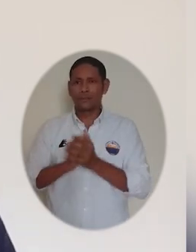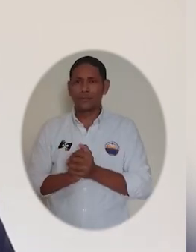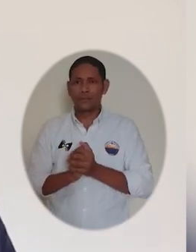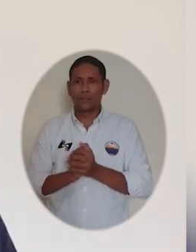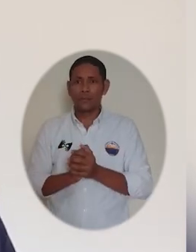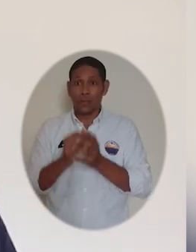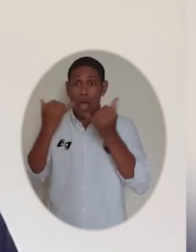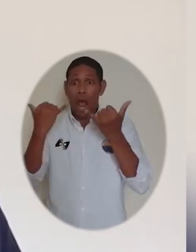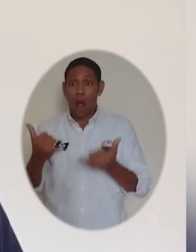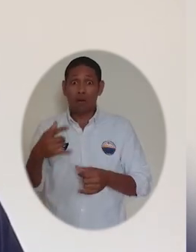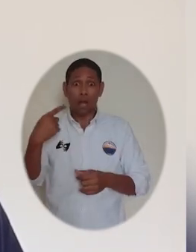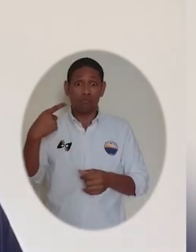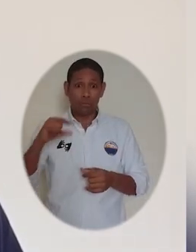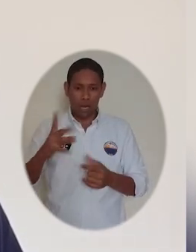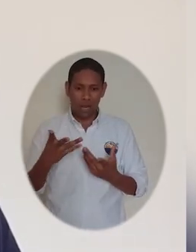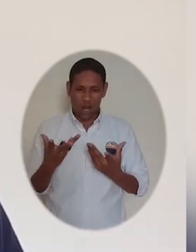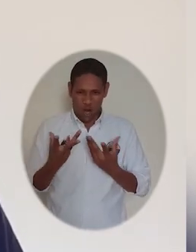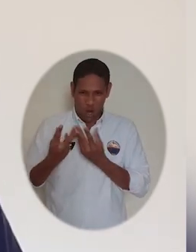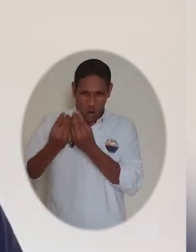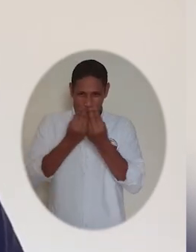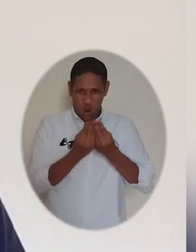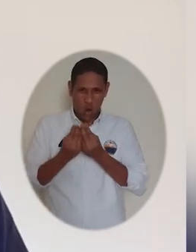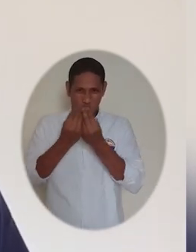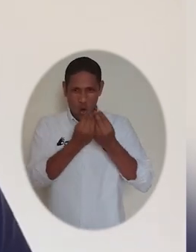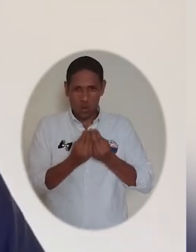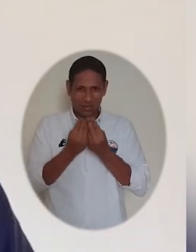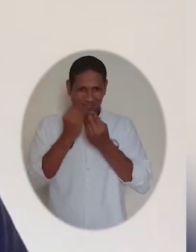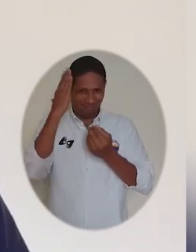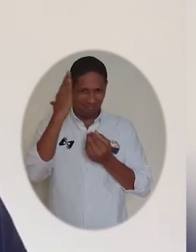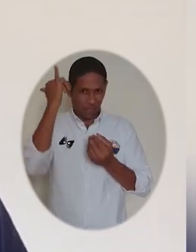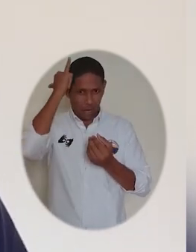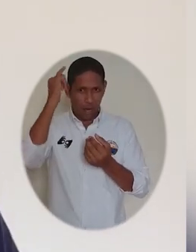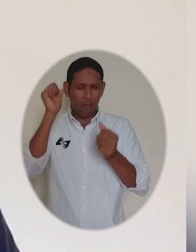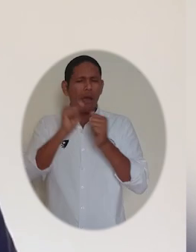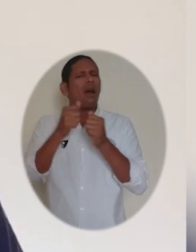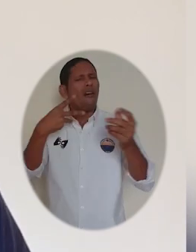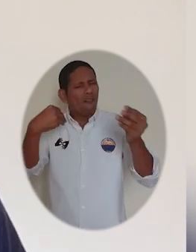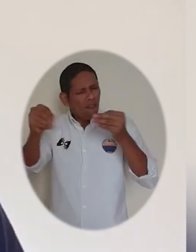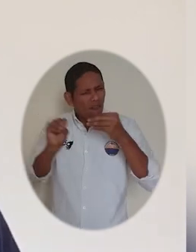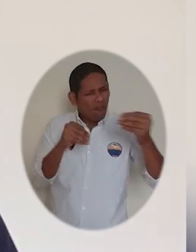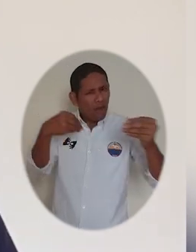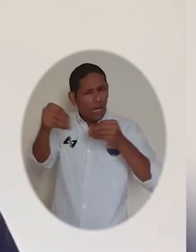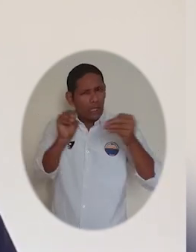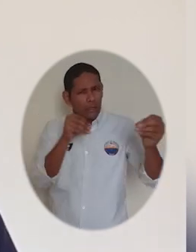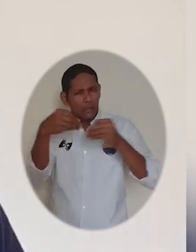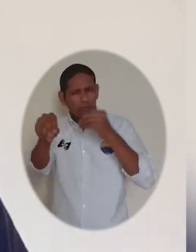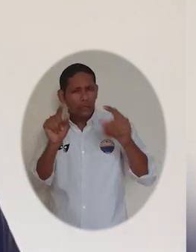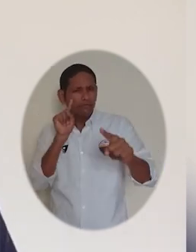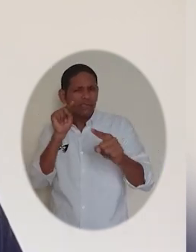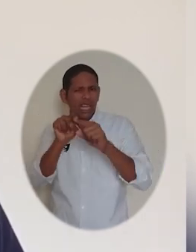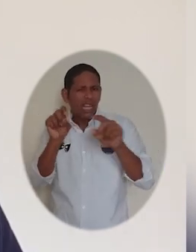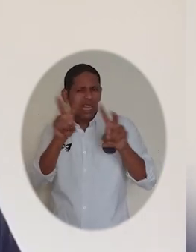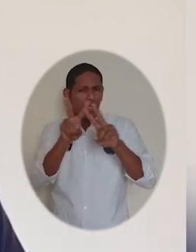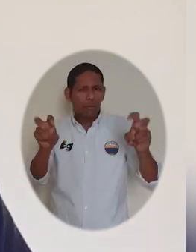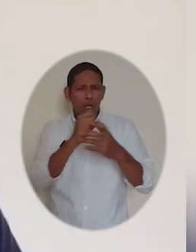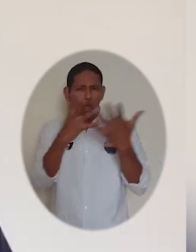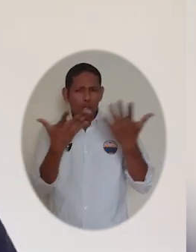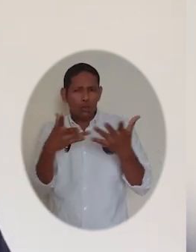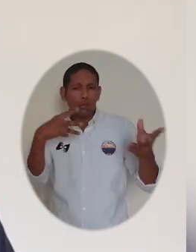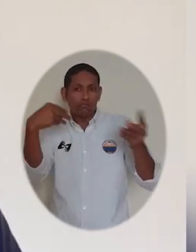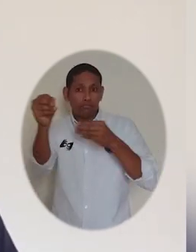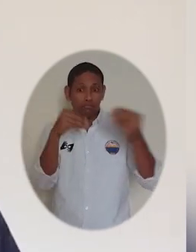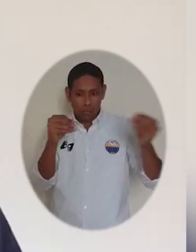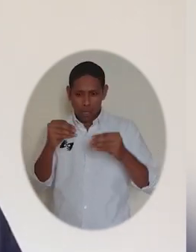educación y de evaluación diferentes. Entonces, se le dieron facultades al Consejo Académico para que flexibilice y